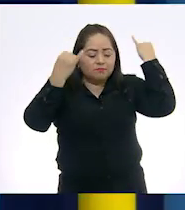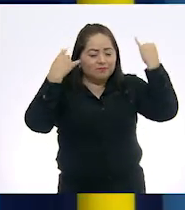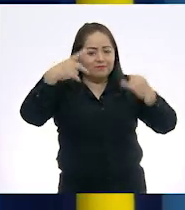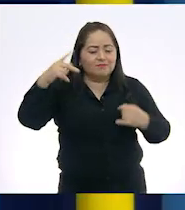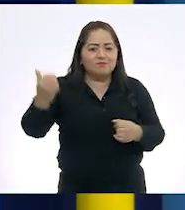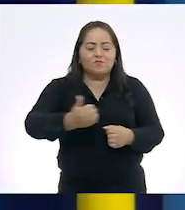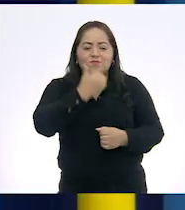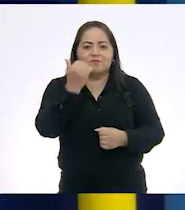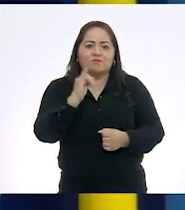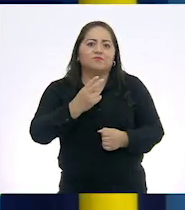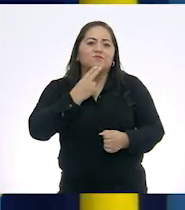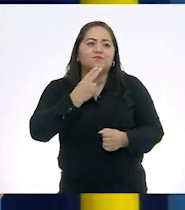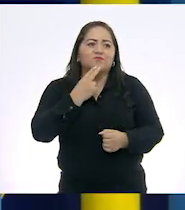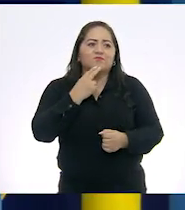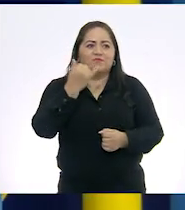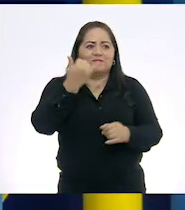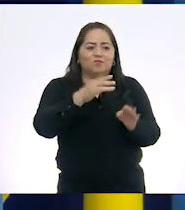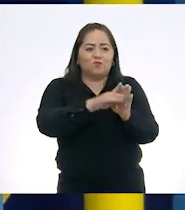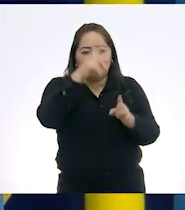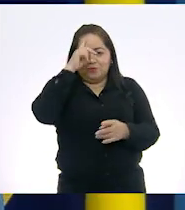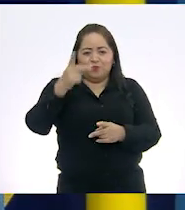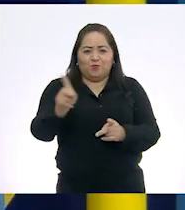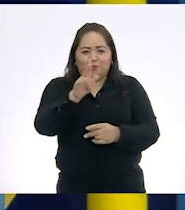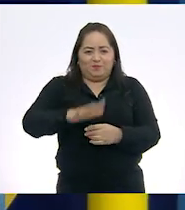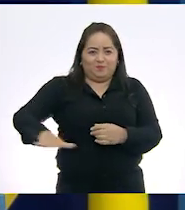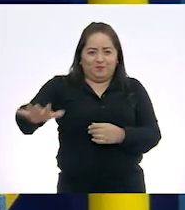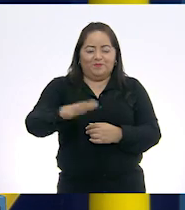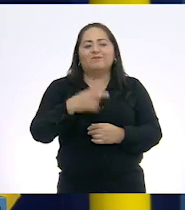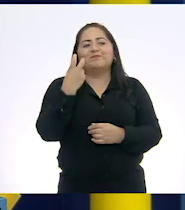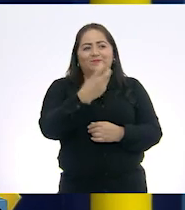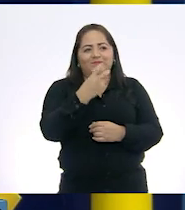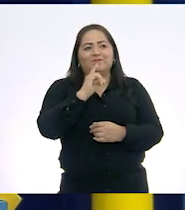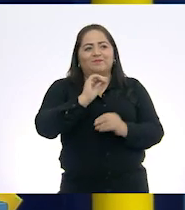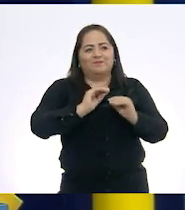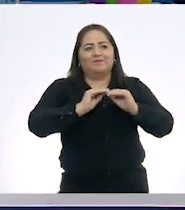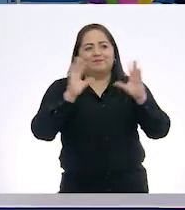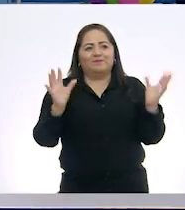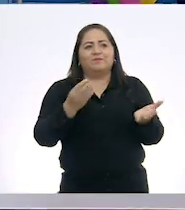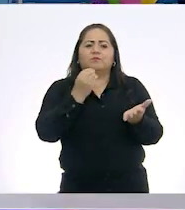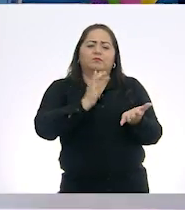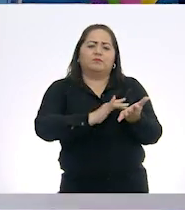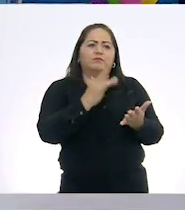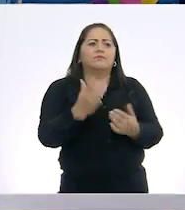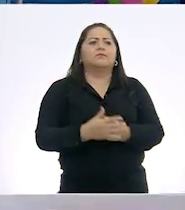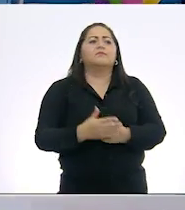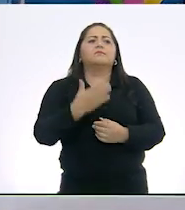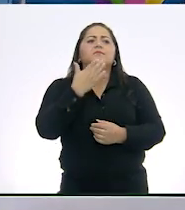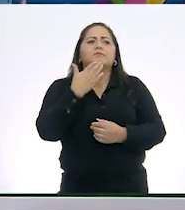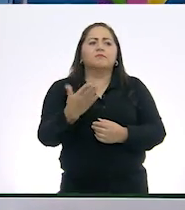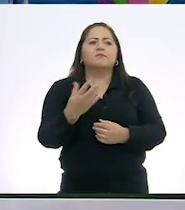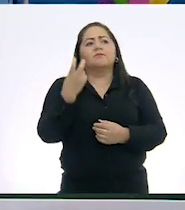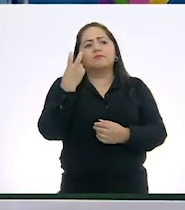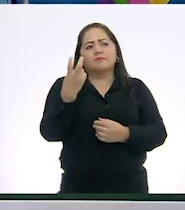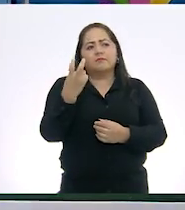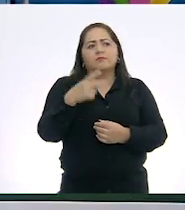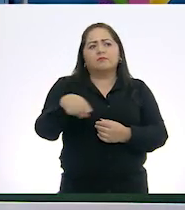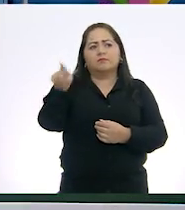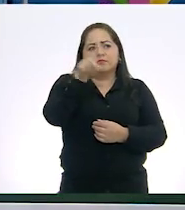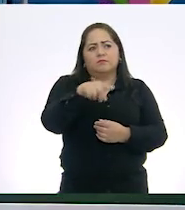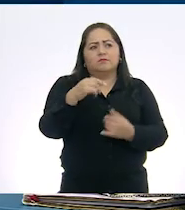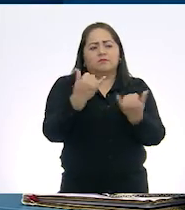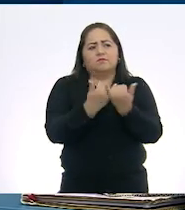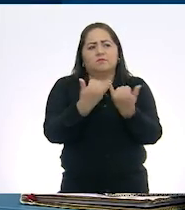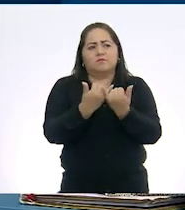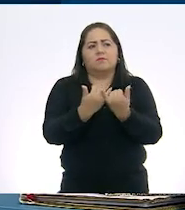alumnos y eso es a su vez en su comunidad, ¿no? Claro que sí, claro que sí, Joaquín. Bien, maestro, gracias. Bien, ¿y a ti, amiguito, qué te